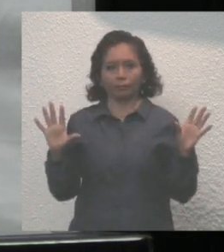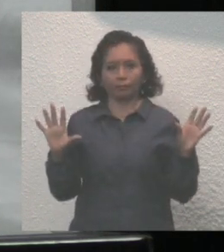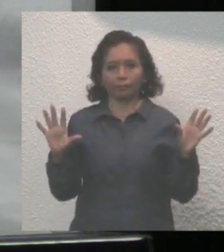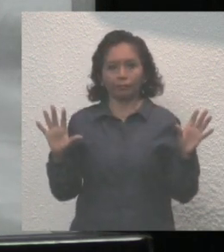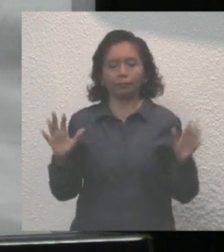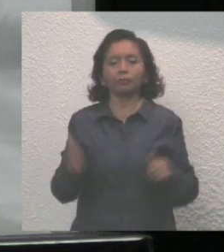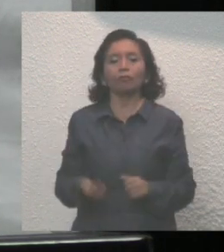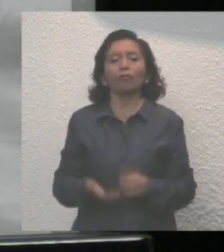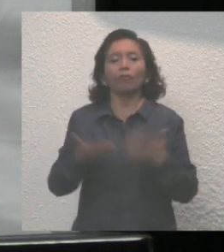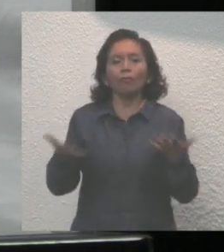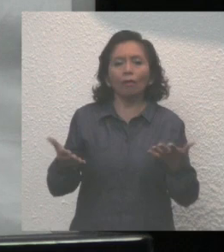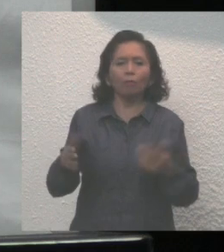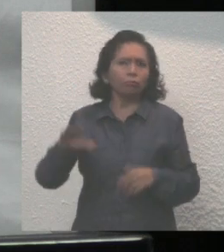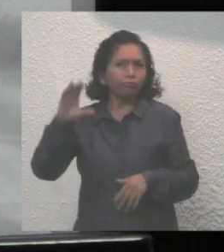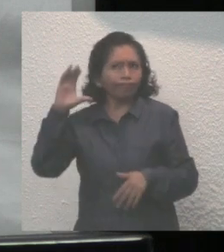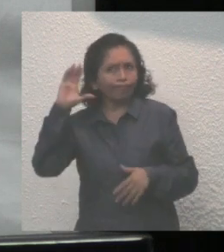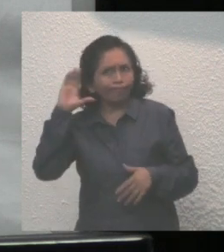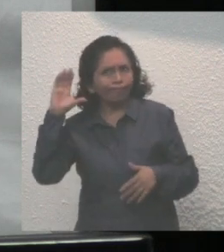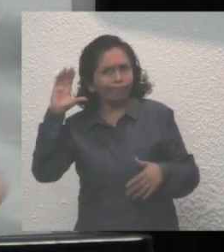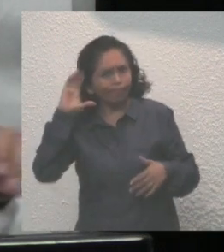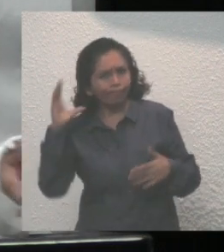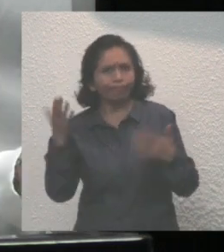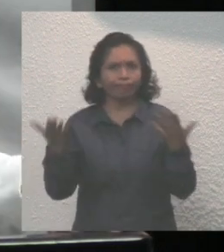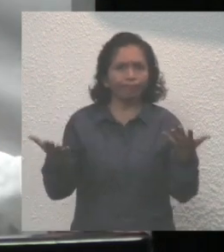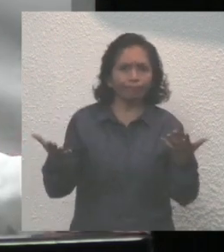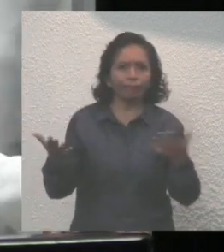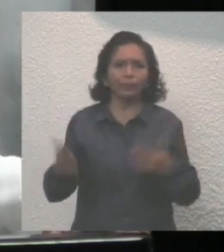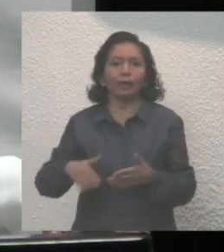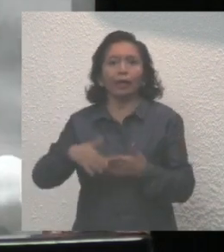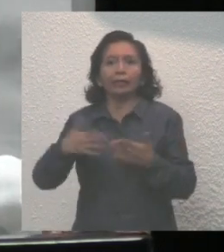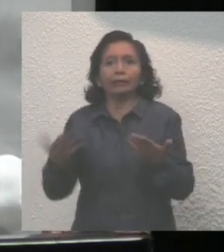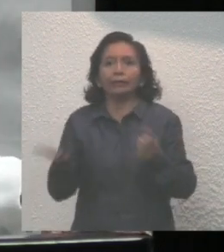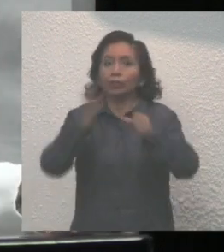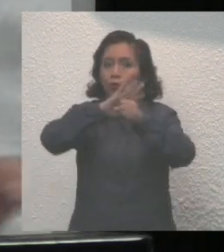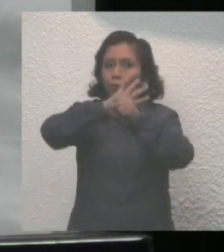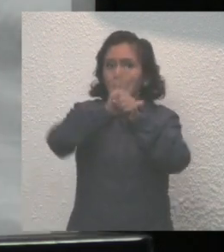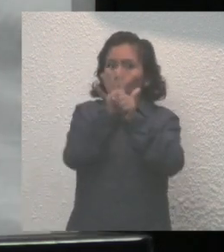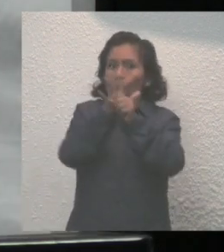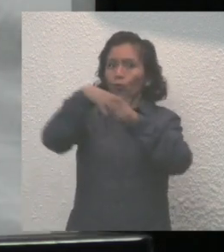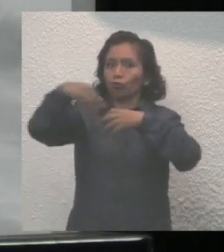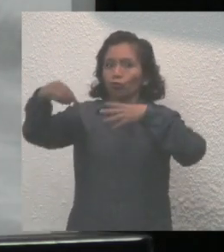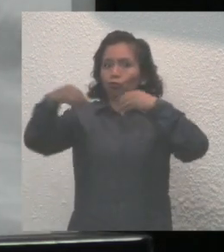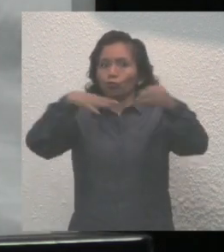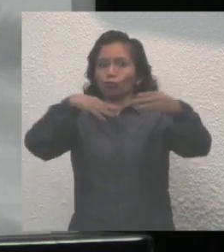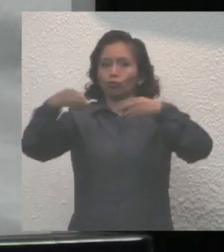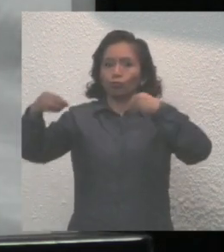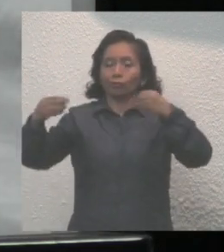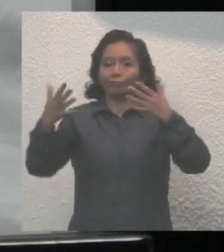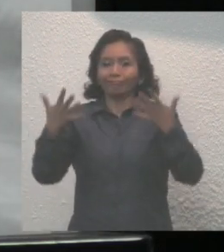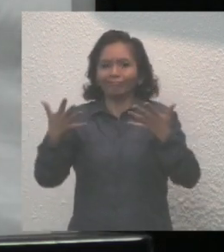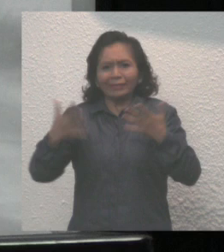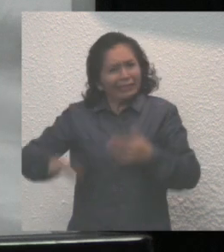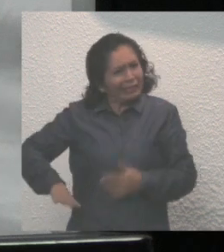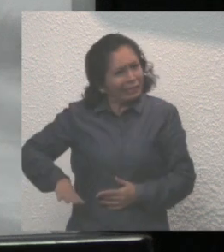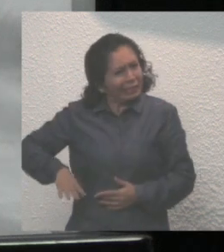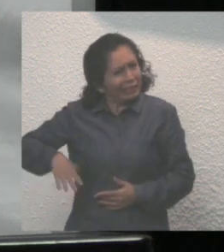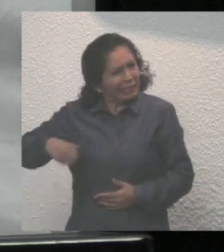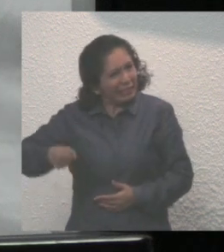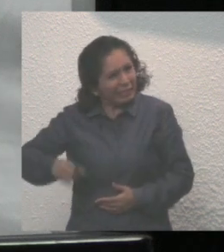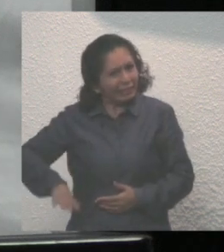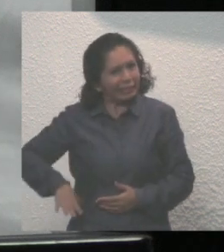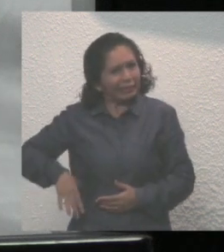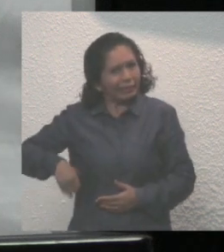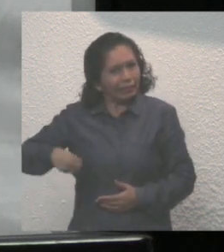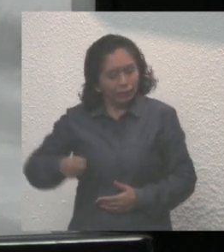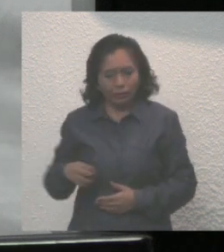Hemos escuchado cifras que ante la pandemia reflejan su esfuerzo y el de